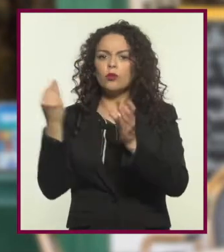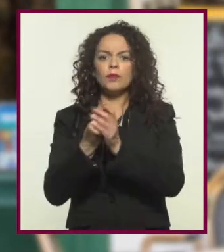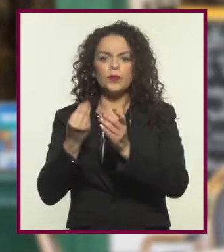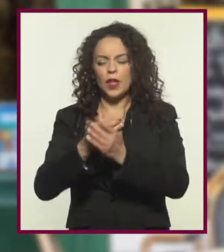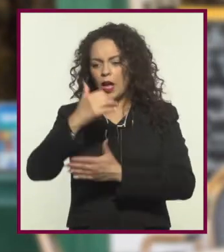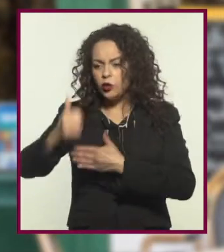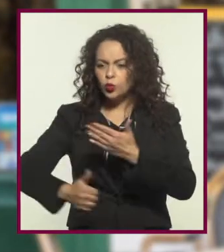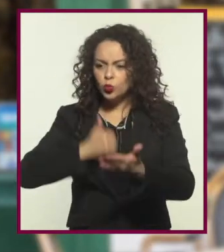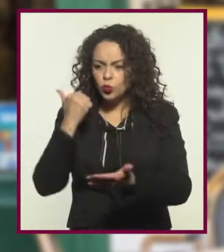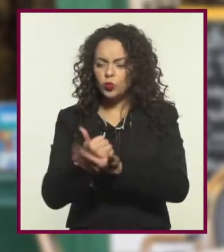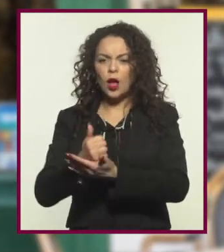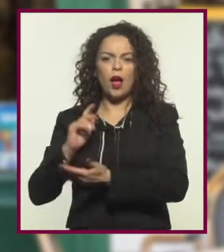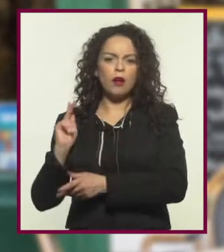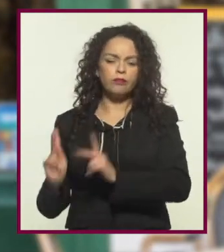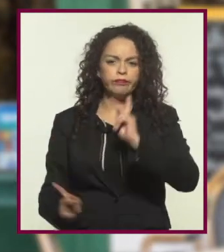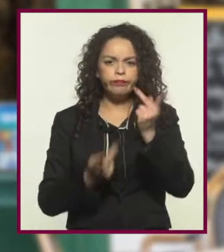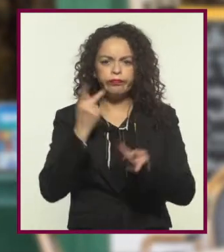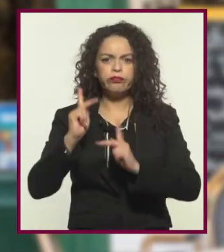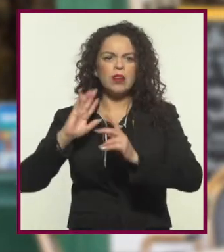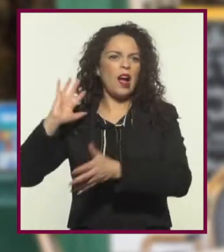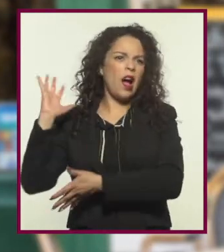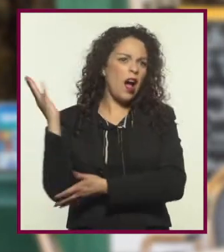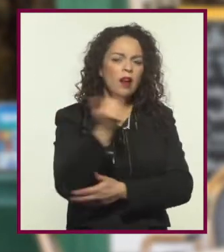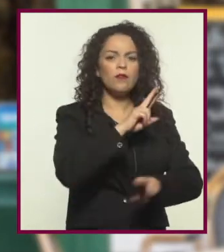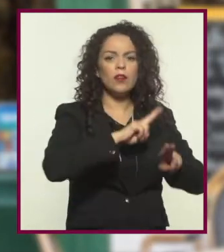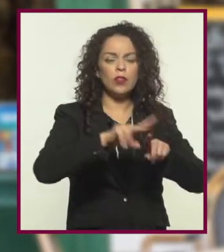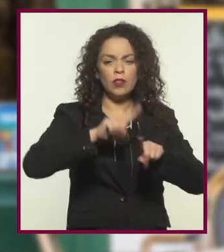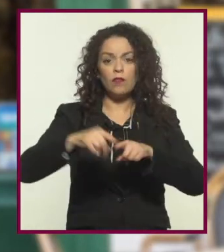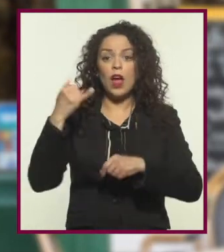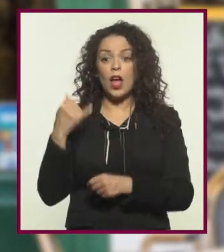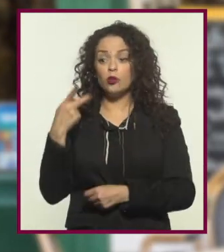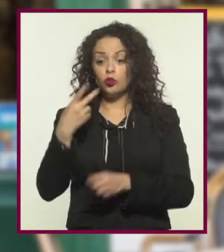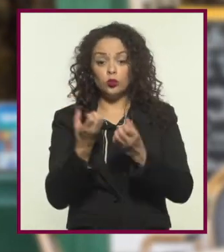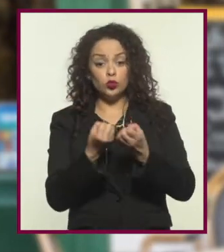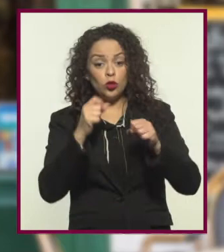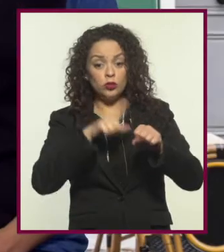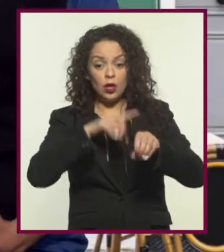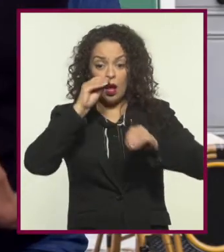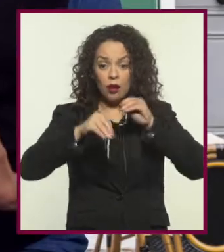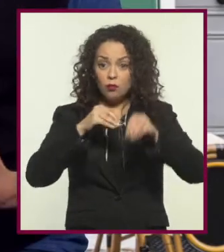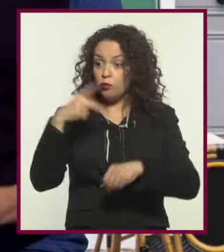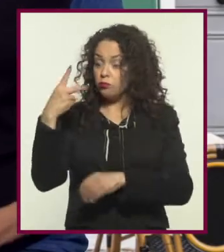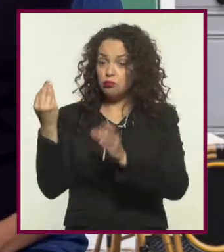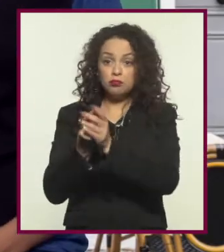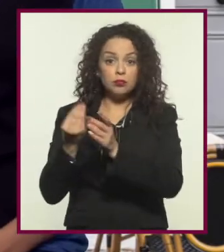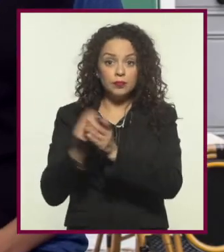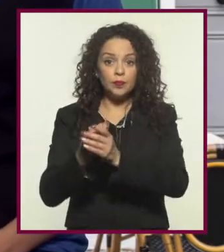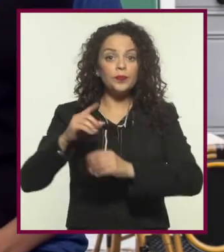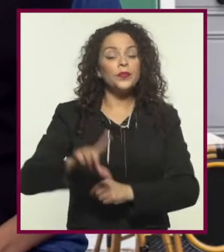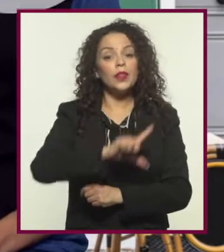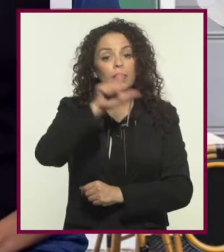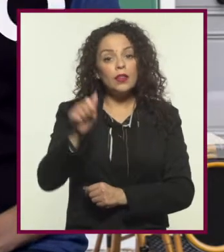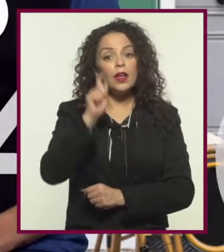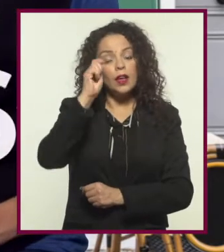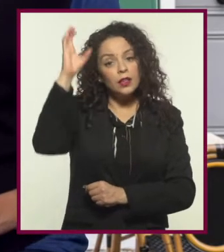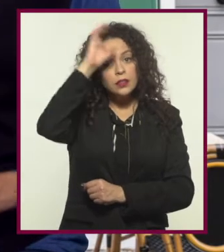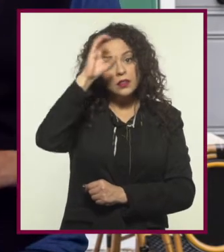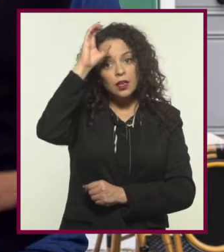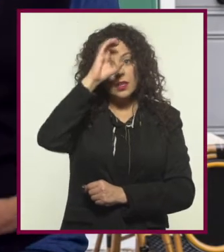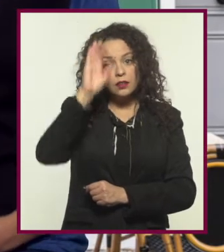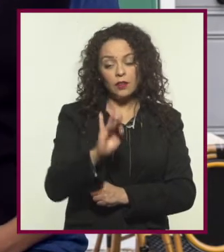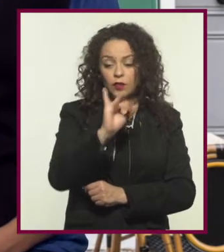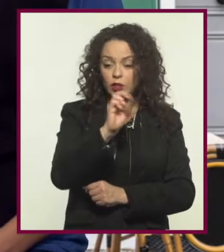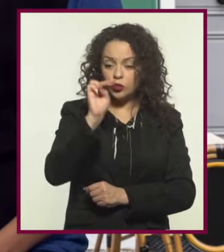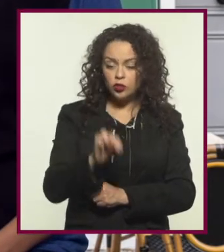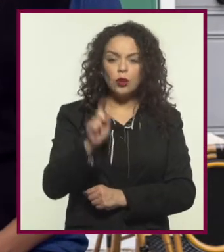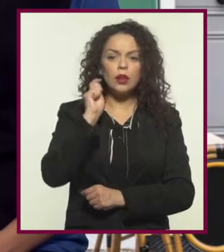flora y fauna, ciudades y hasta su estructura social particular. Después vendría una edad de oro de la ciencia